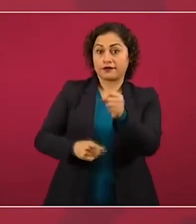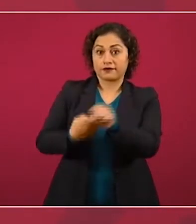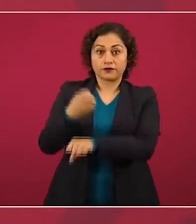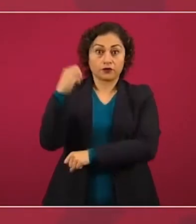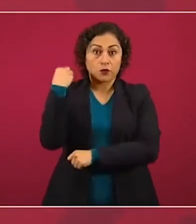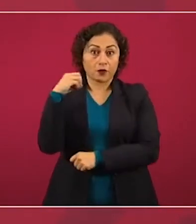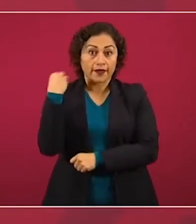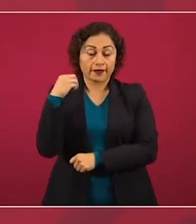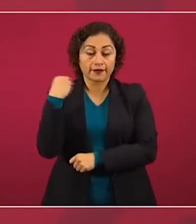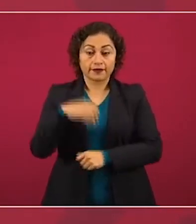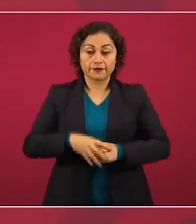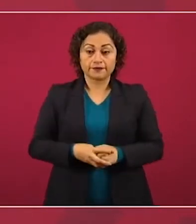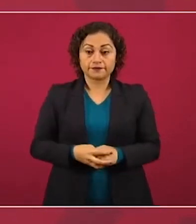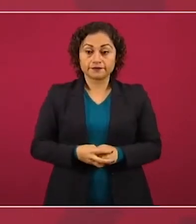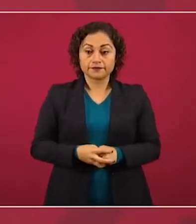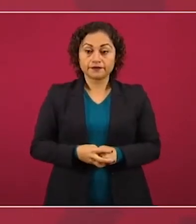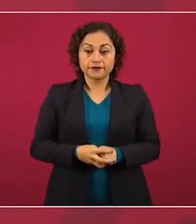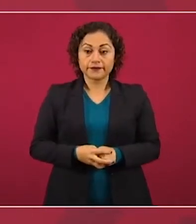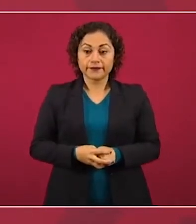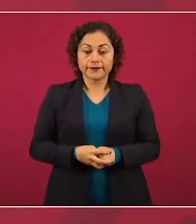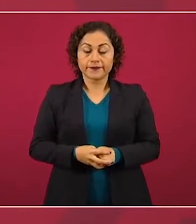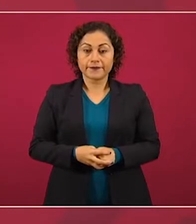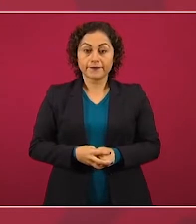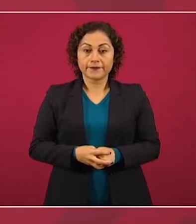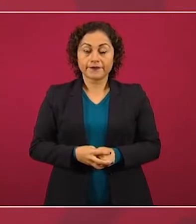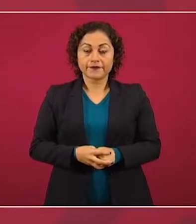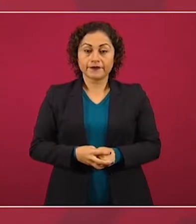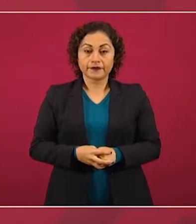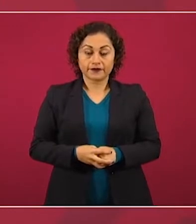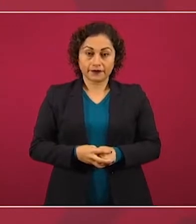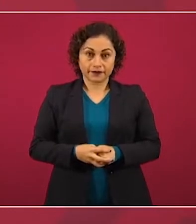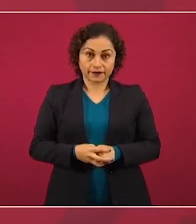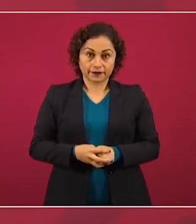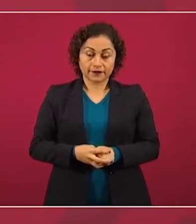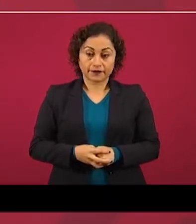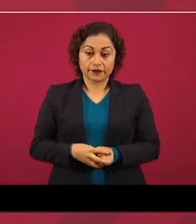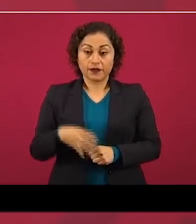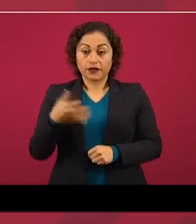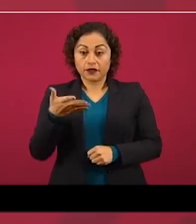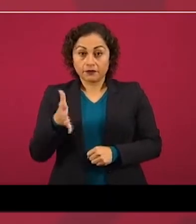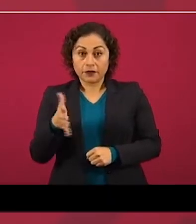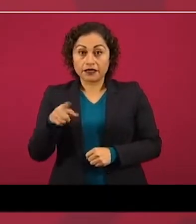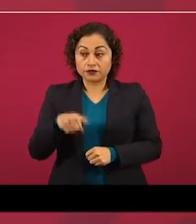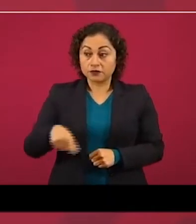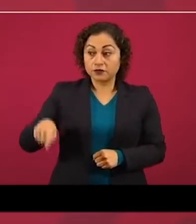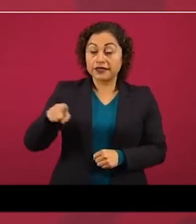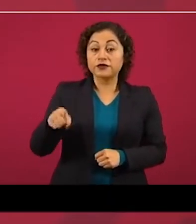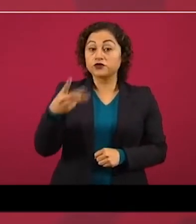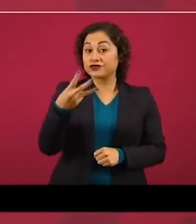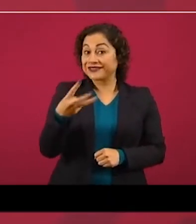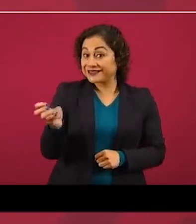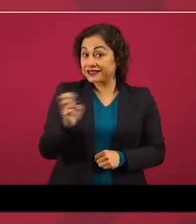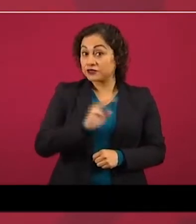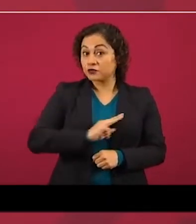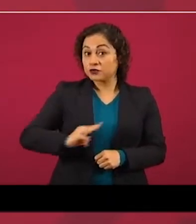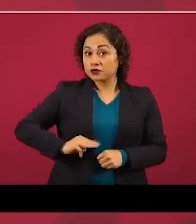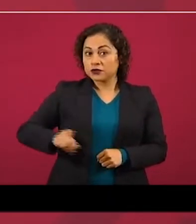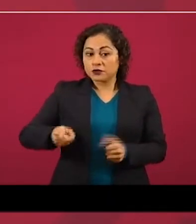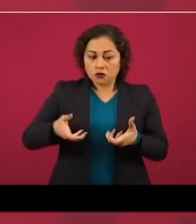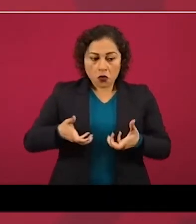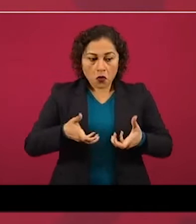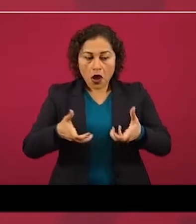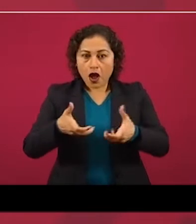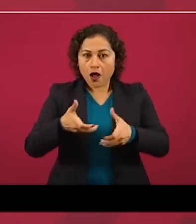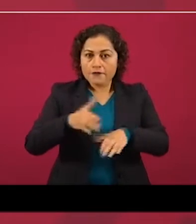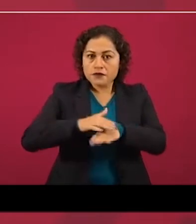cerca de 300 municipios que no tienen camino pavimentado a